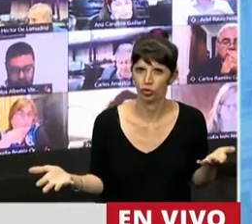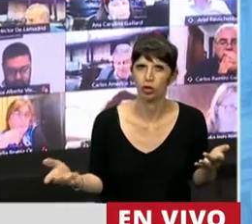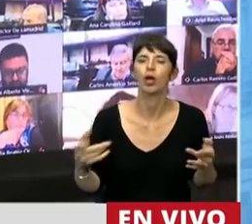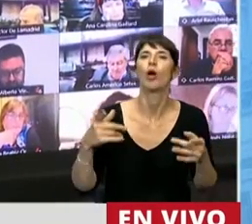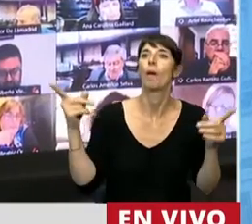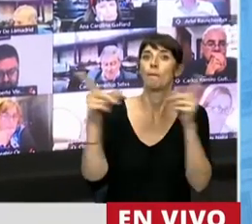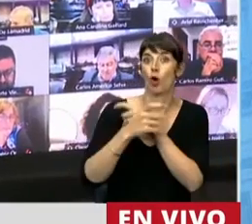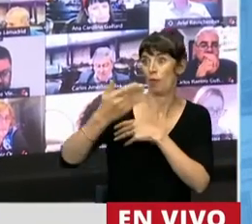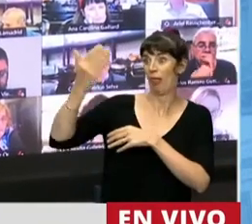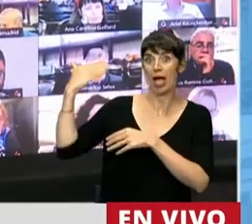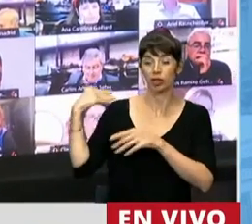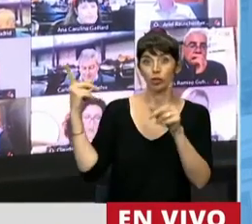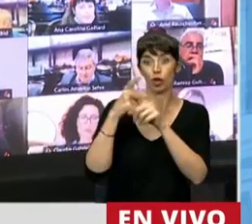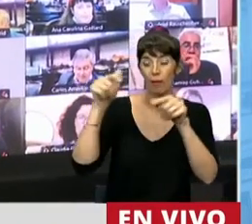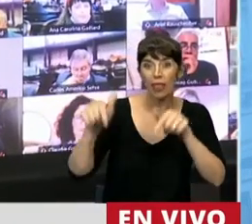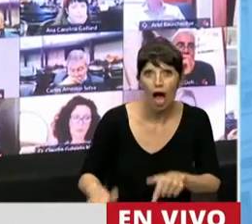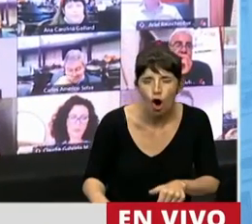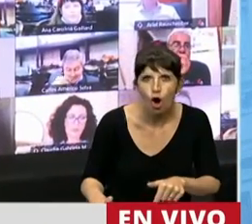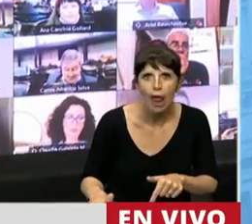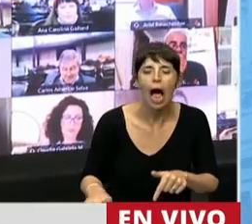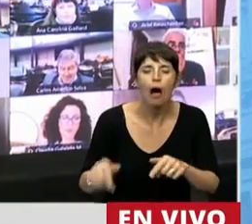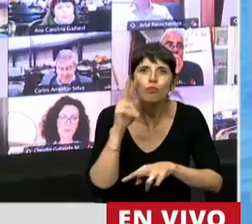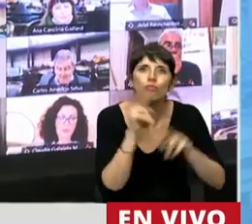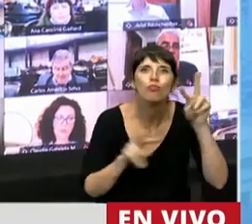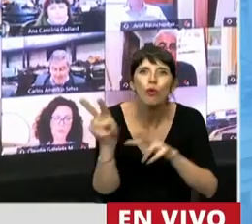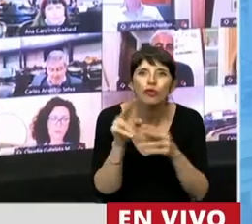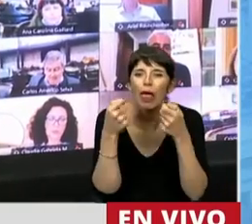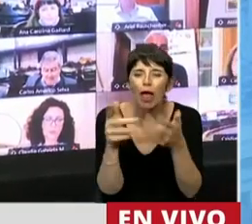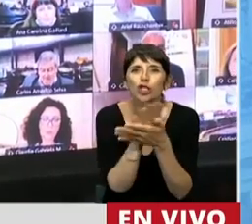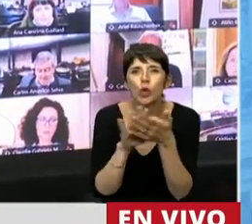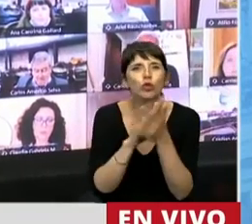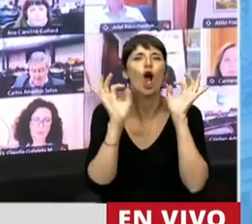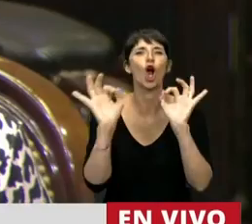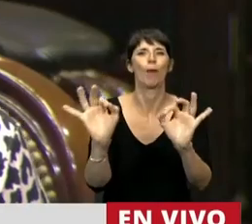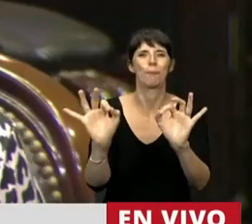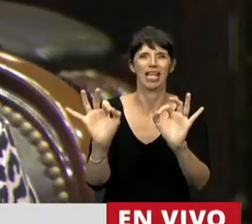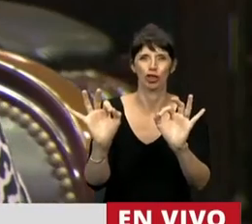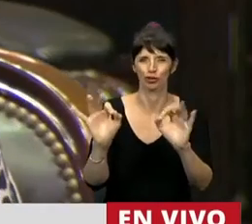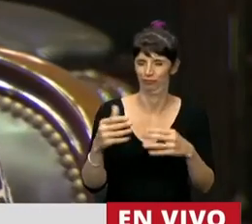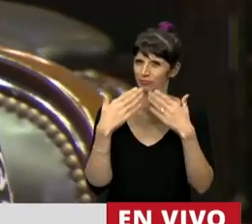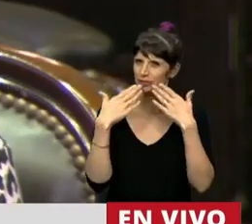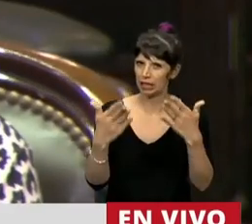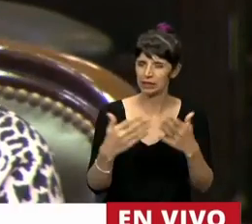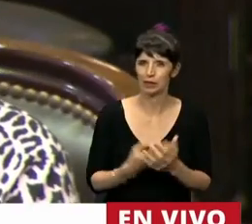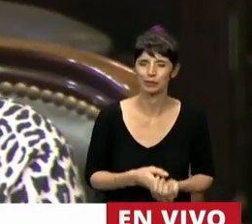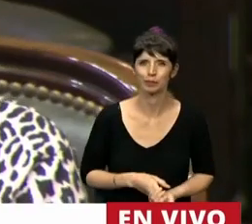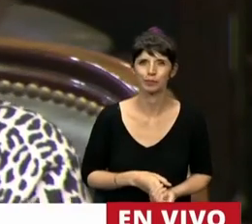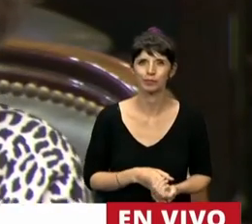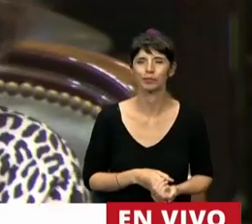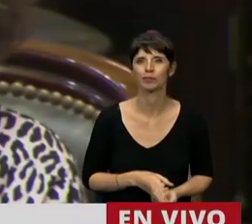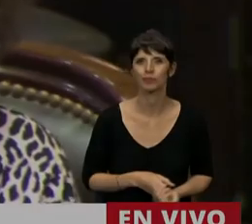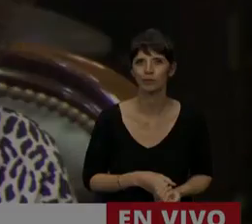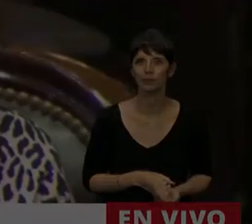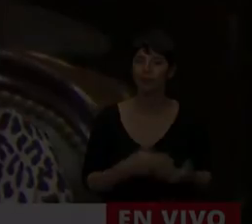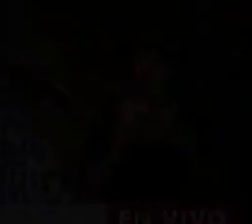viejos problemas del sistema educativo en esta experiencia inédita que nos toca transcurrir. Muchas gracias. Gracias,